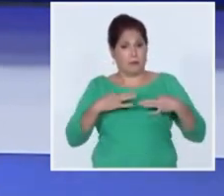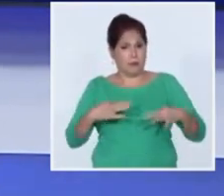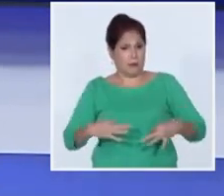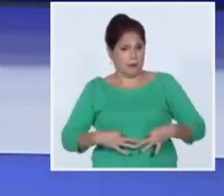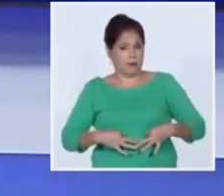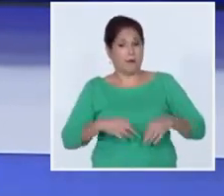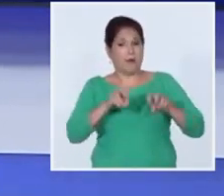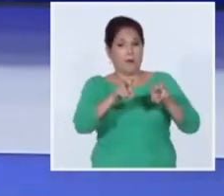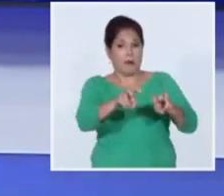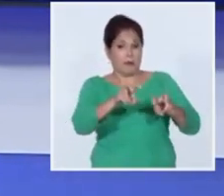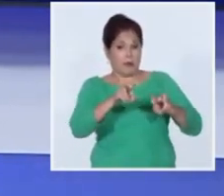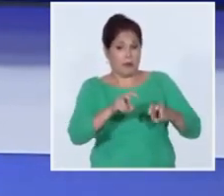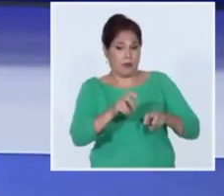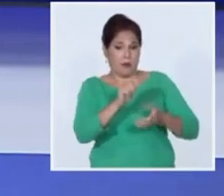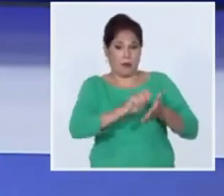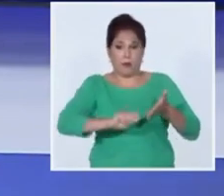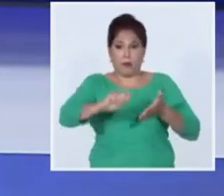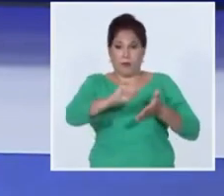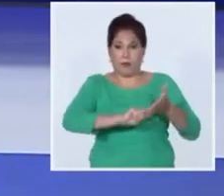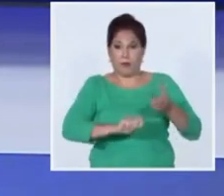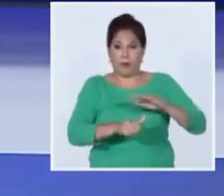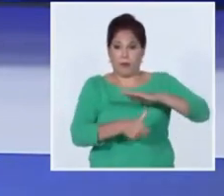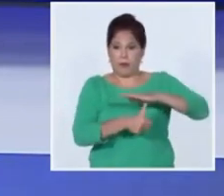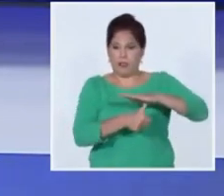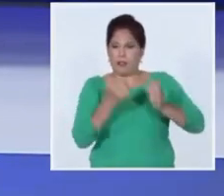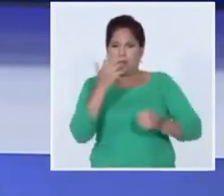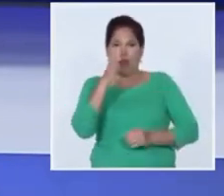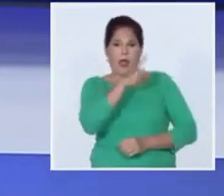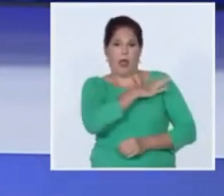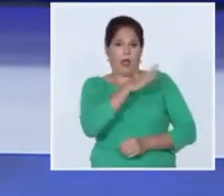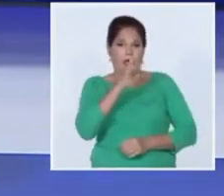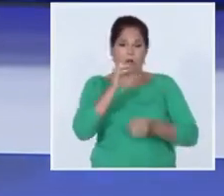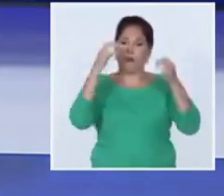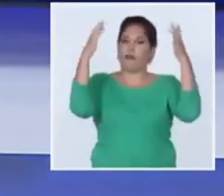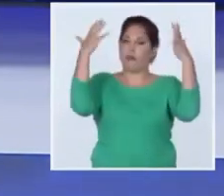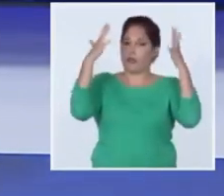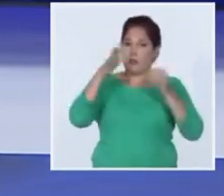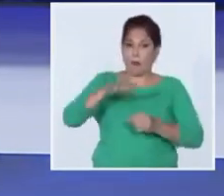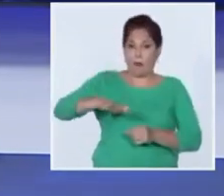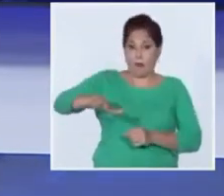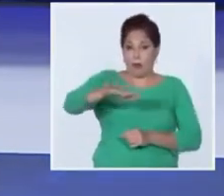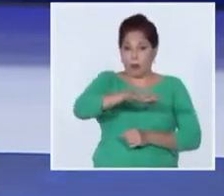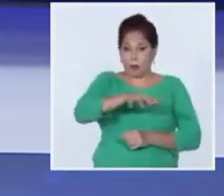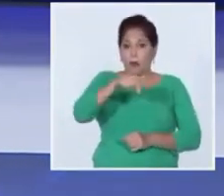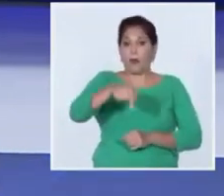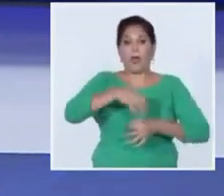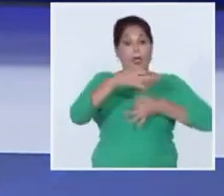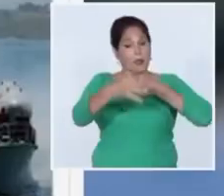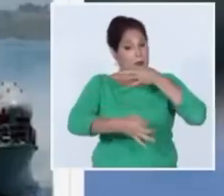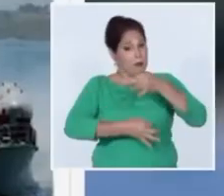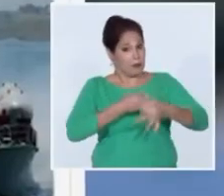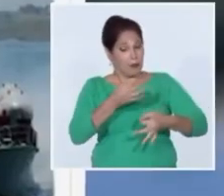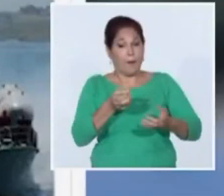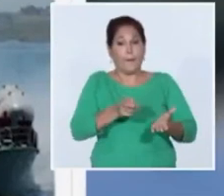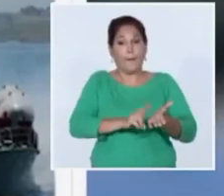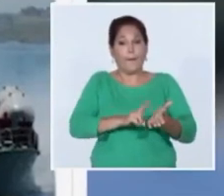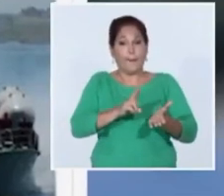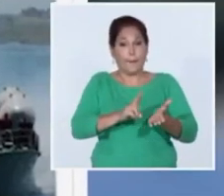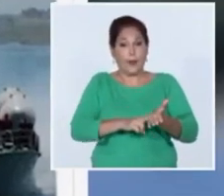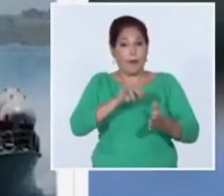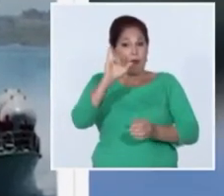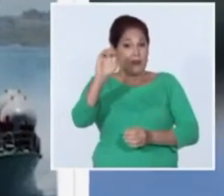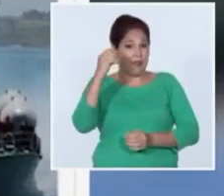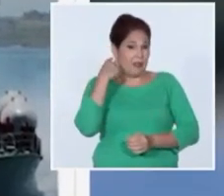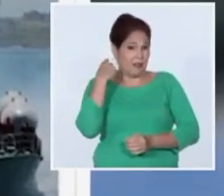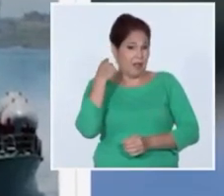Asamblea Nacional del Poder Popular Esteban Lazo Hernández felicitó a la institución y destacó abro comillas sus miembros durante 6 décadas